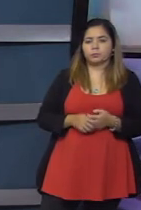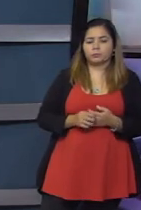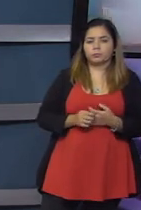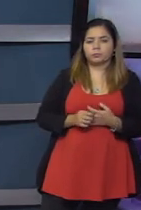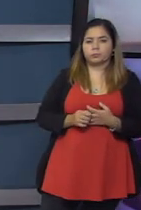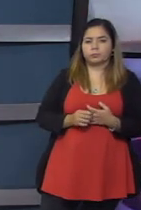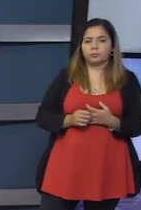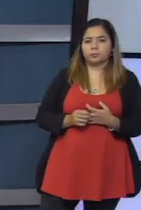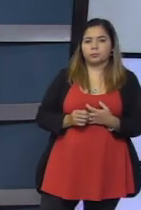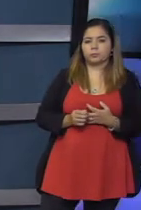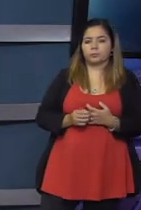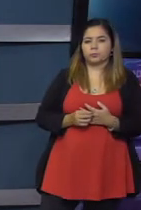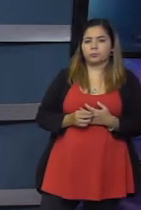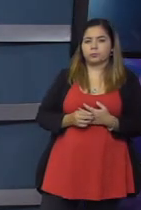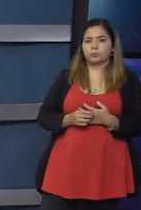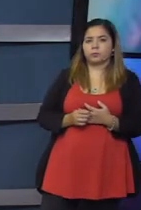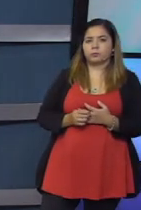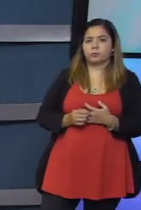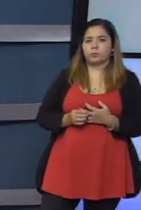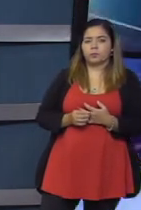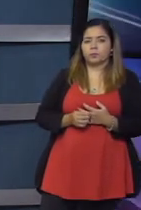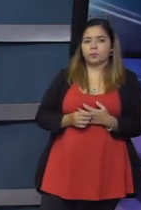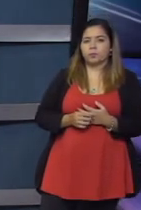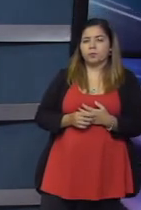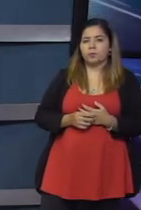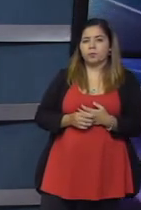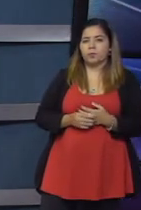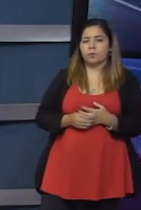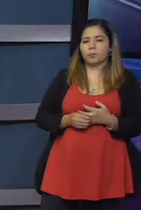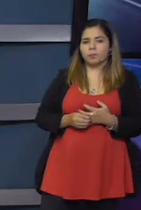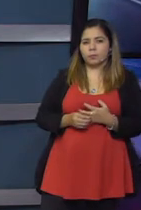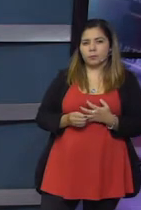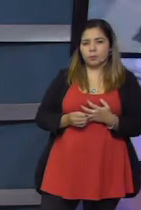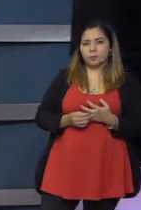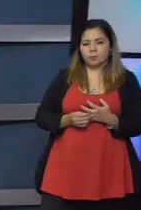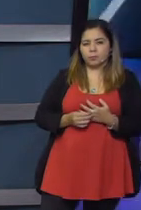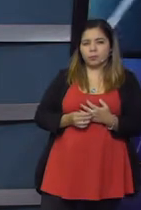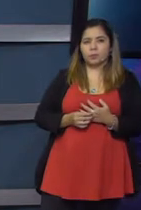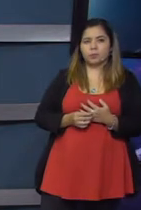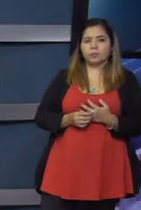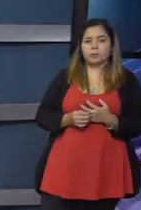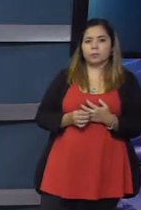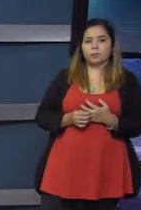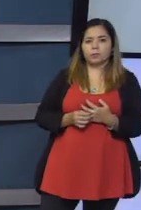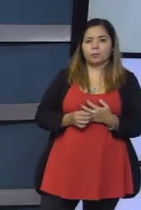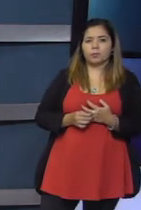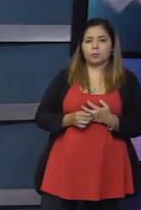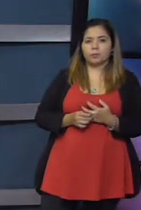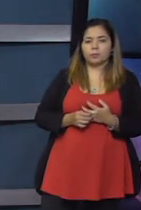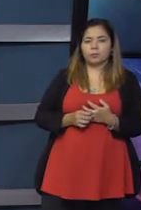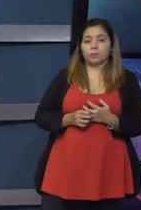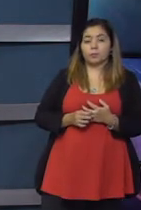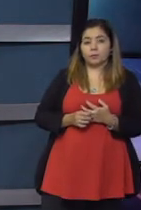que, vuelvo a repetir, ha sido impulsado desde el Gobernador y con el Vicegobernador y bueno, y